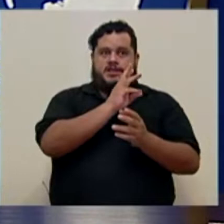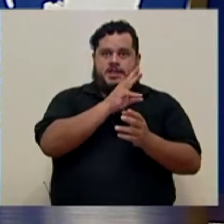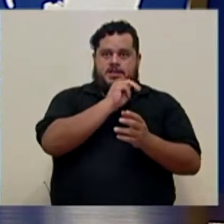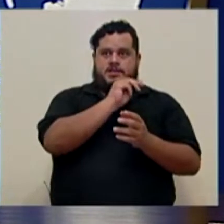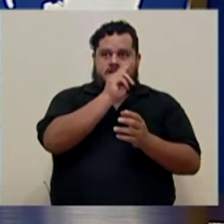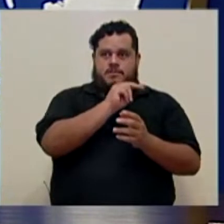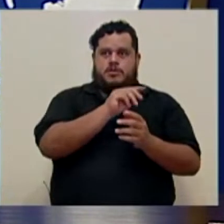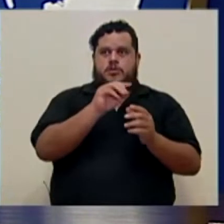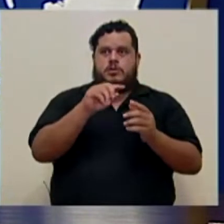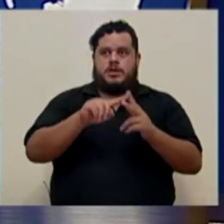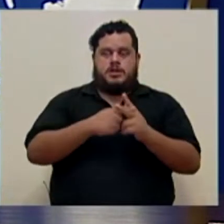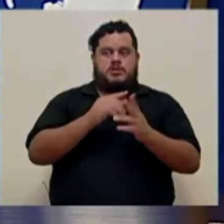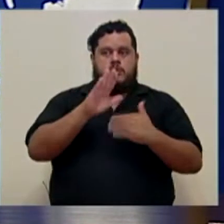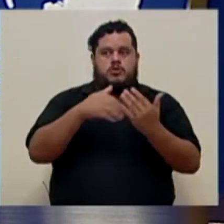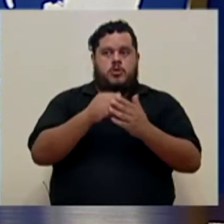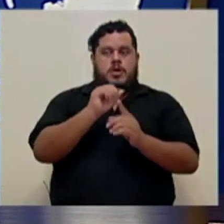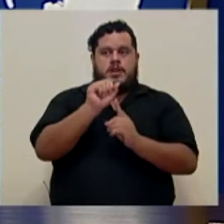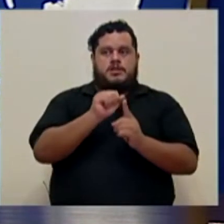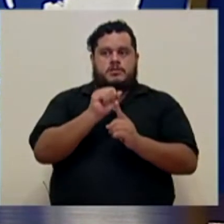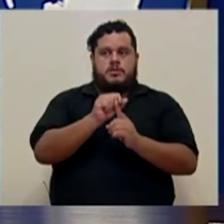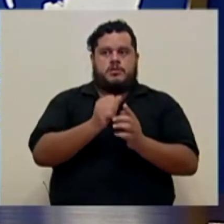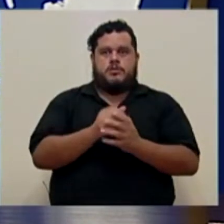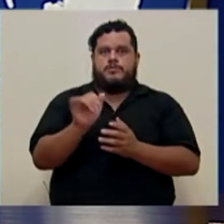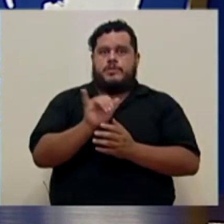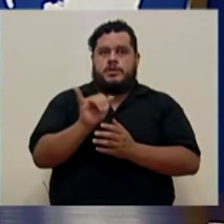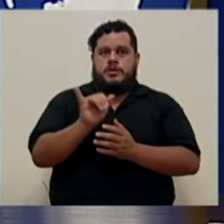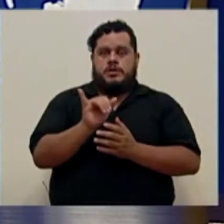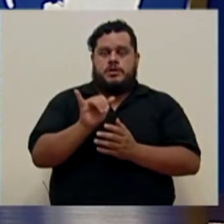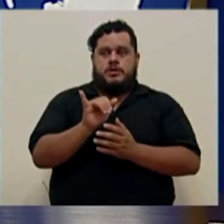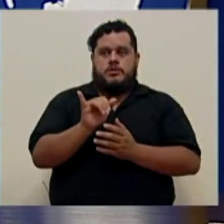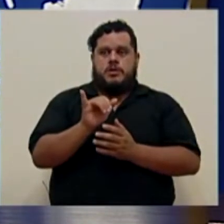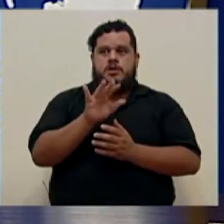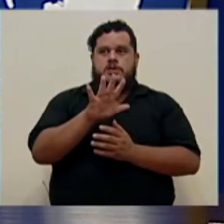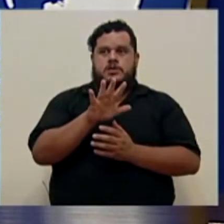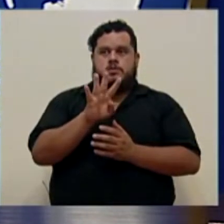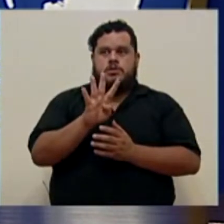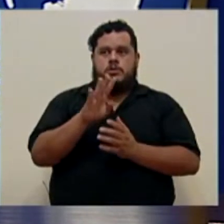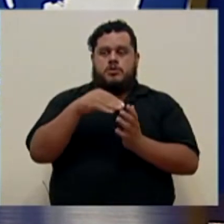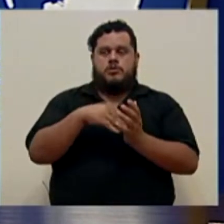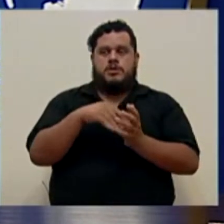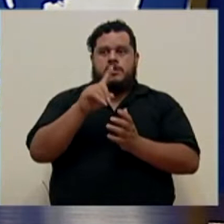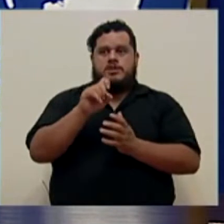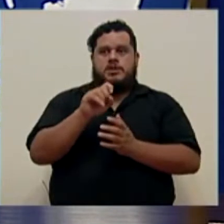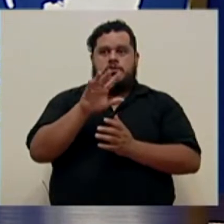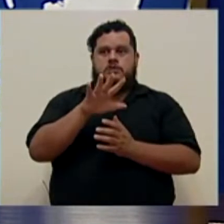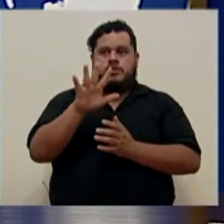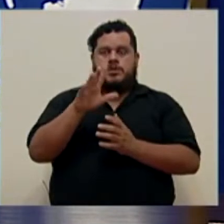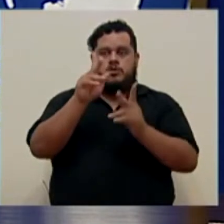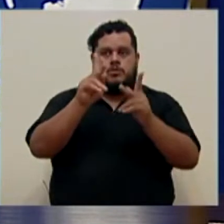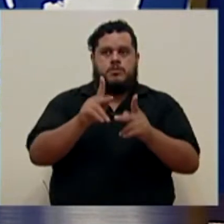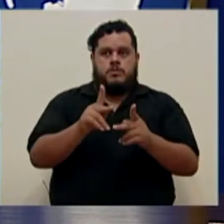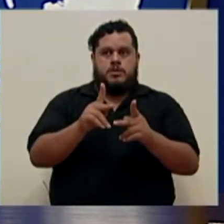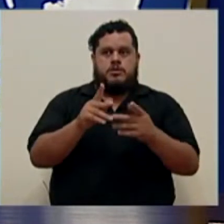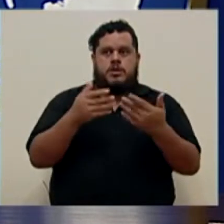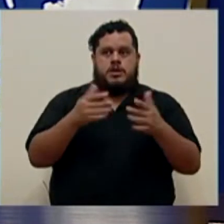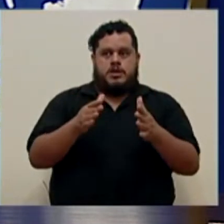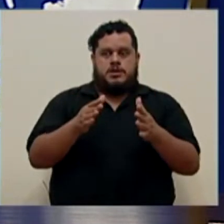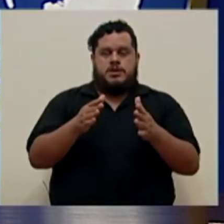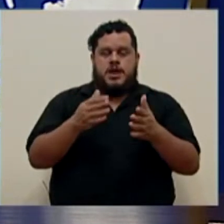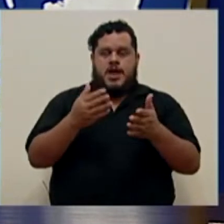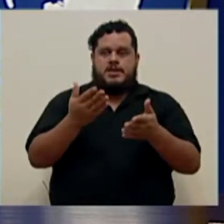casos de kobe 19 en nuestro país además 54 mil 155 personas ya están